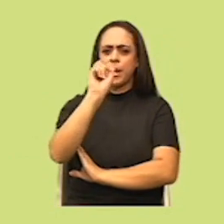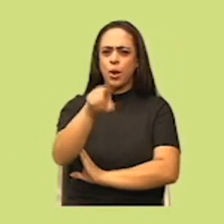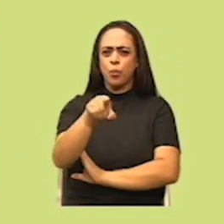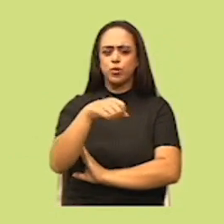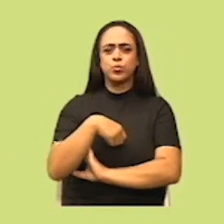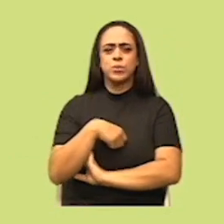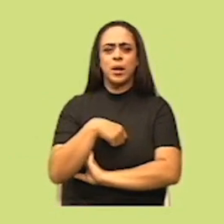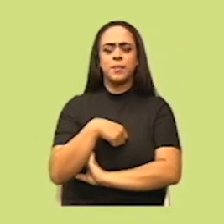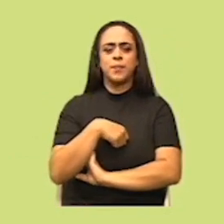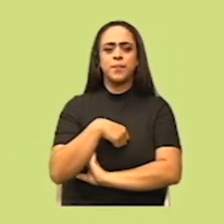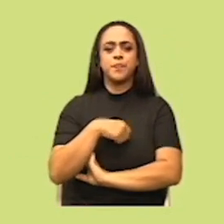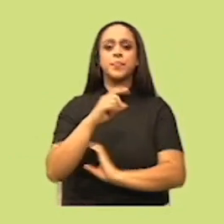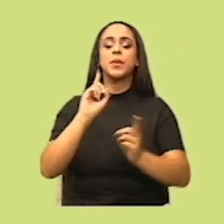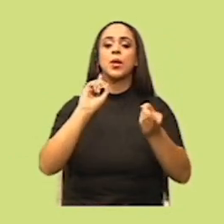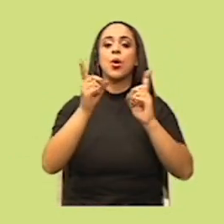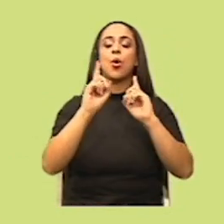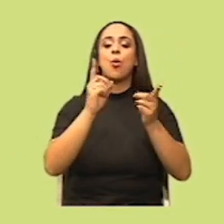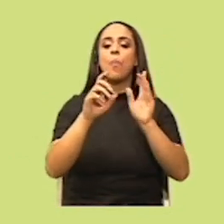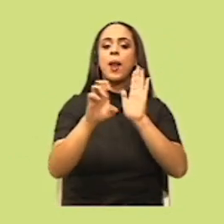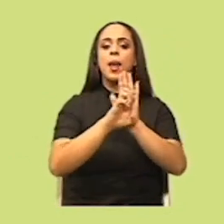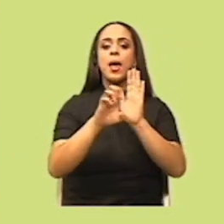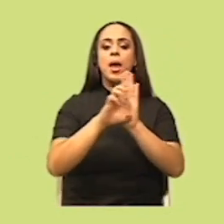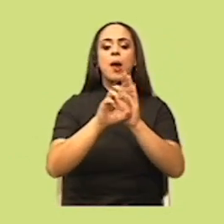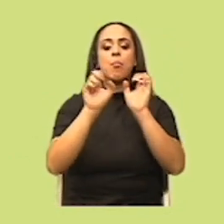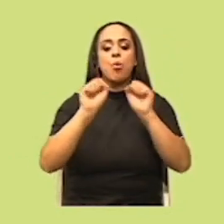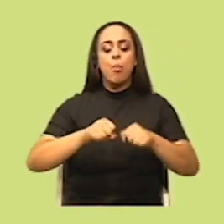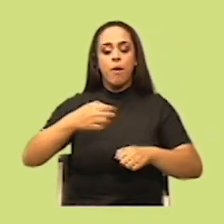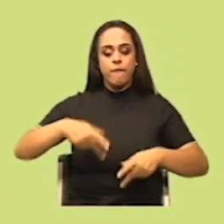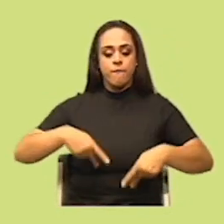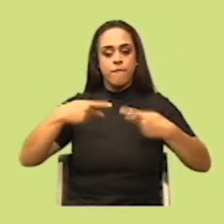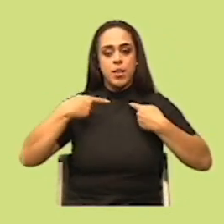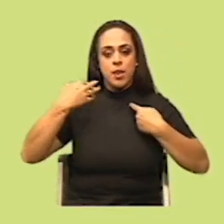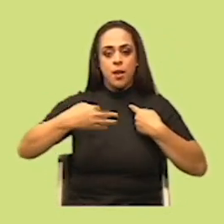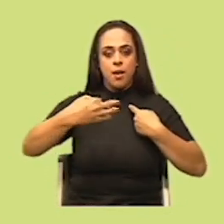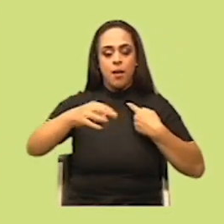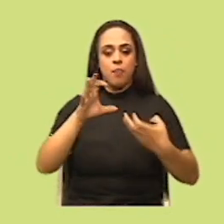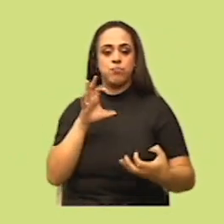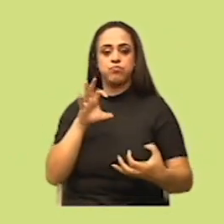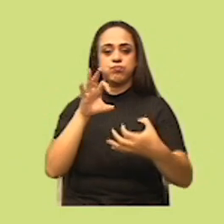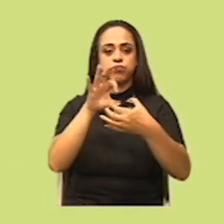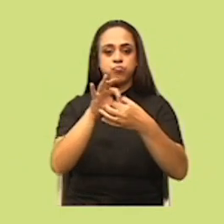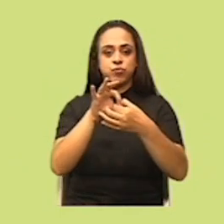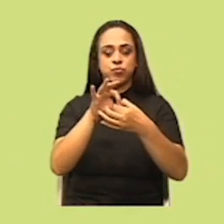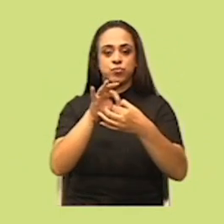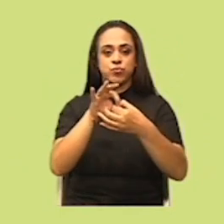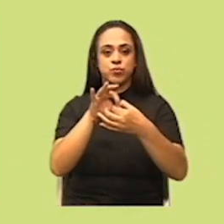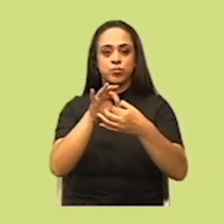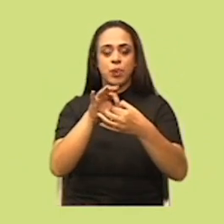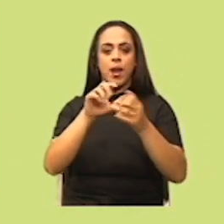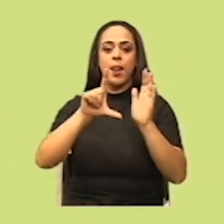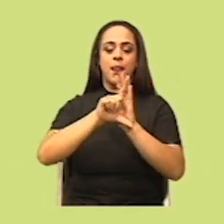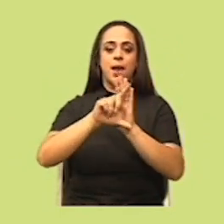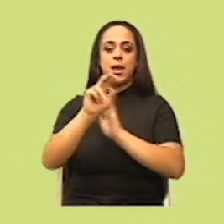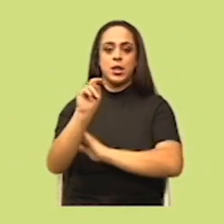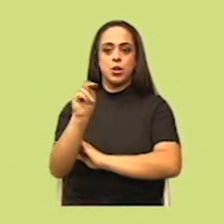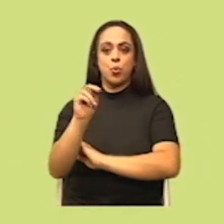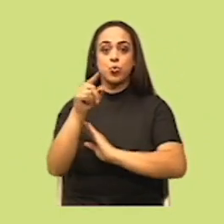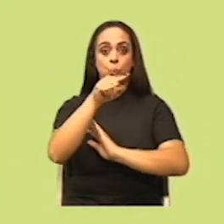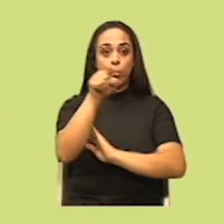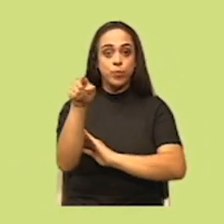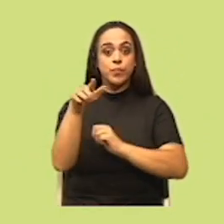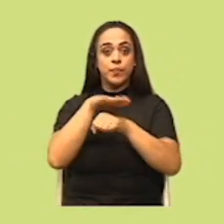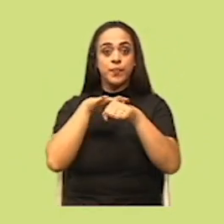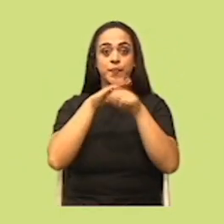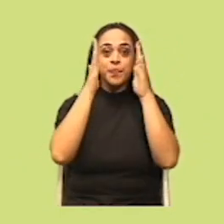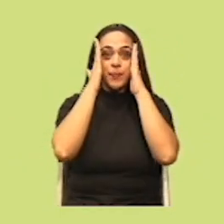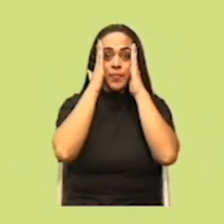ejemplos de la vida cotidiana podemos identificar las leyes de Newton? Así que presten mucha atención para que durante la clase tomen